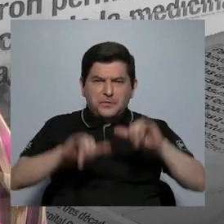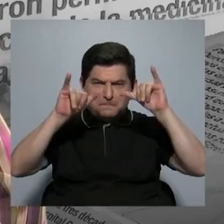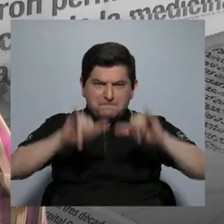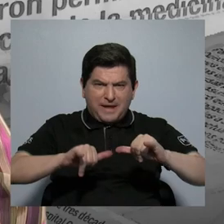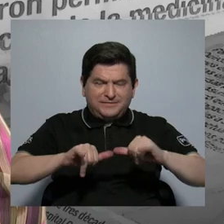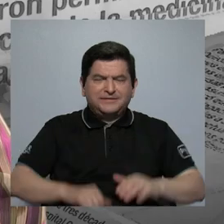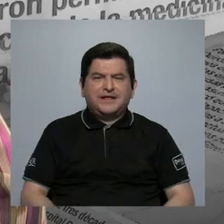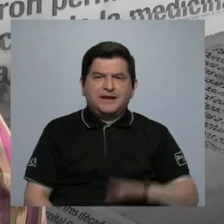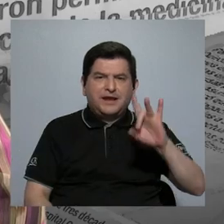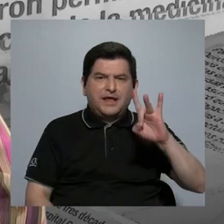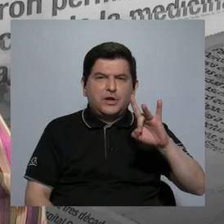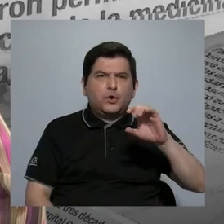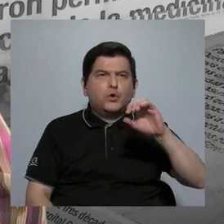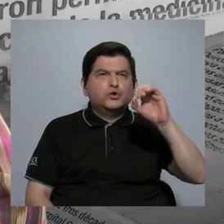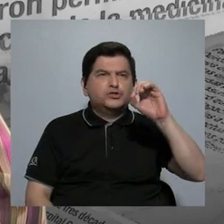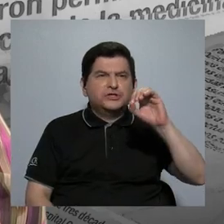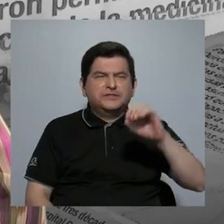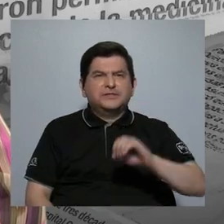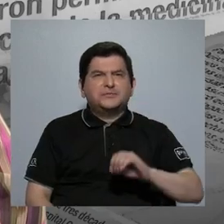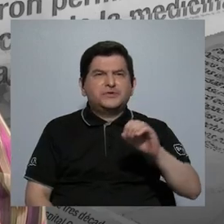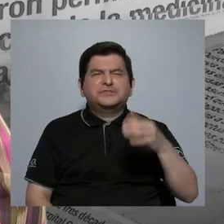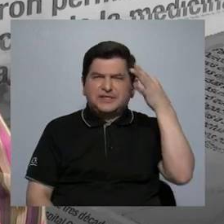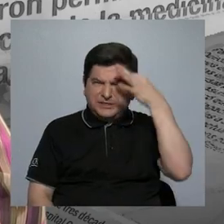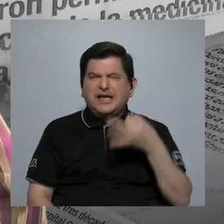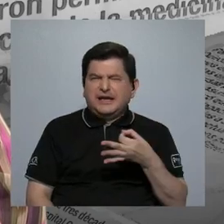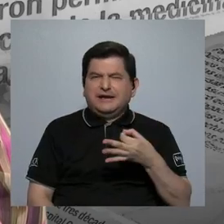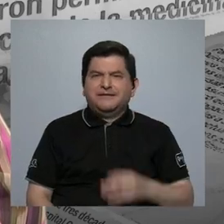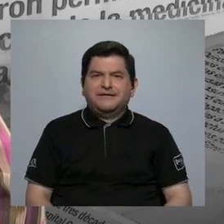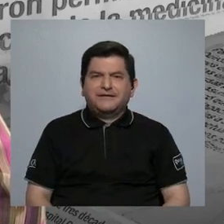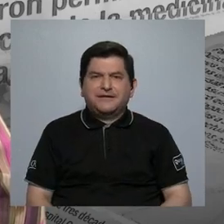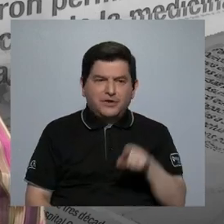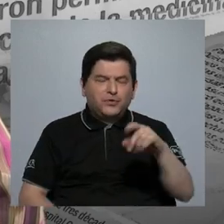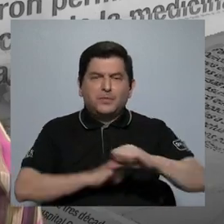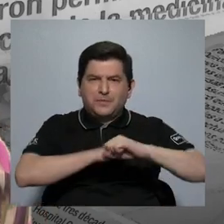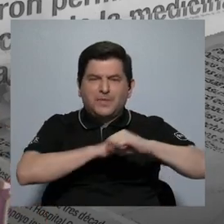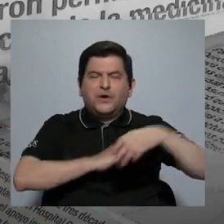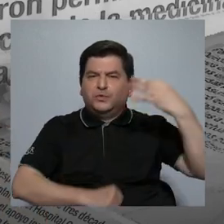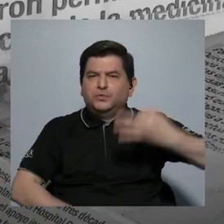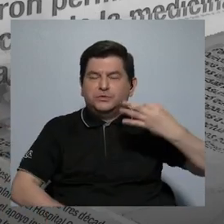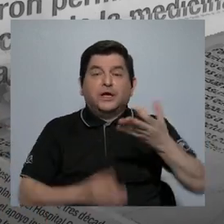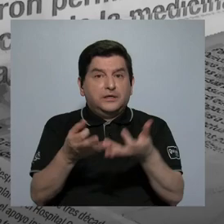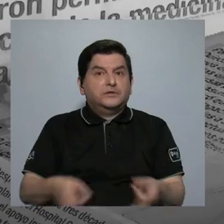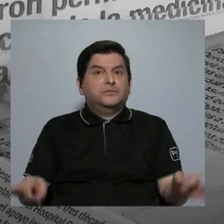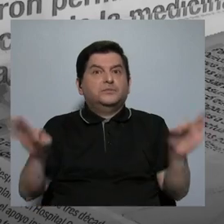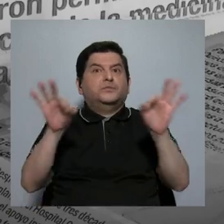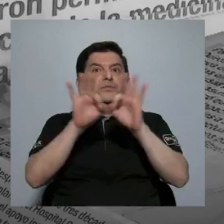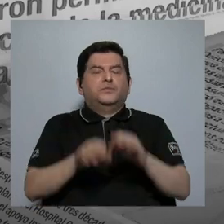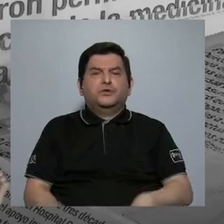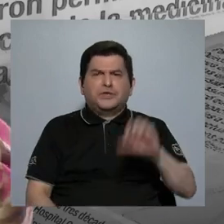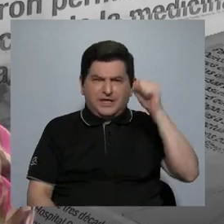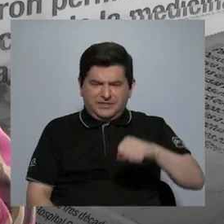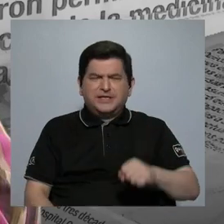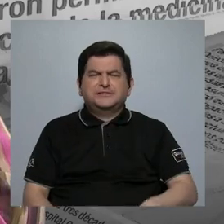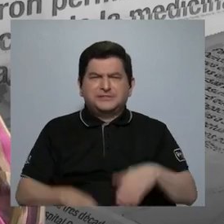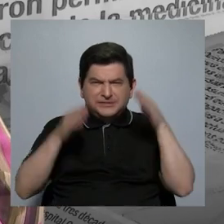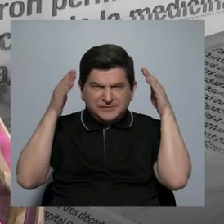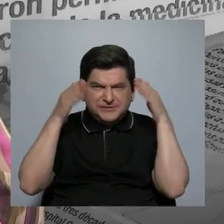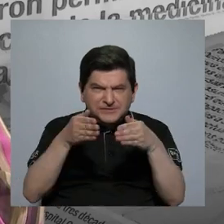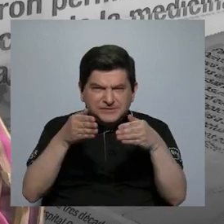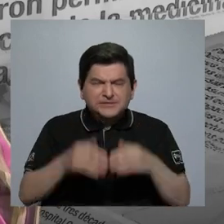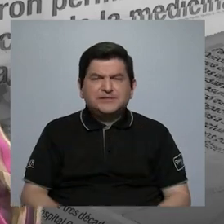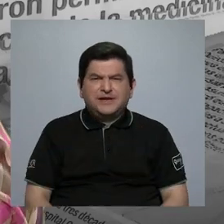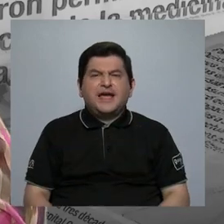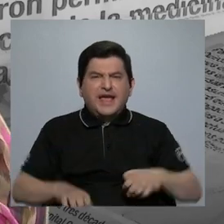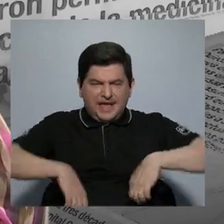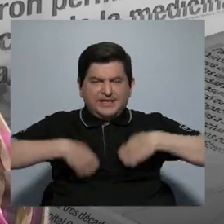concentraban casi, si no me equivoco, el 80% de la pauta. Eso es muy importante, entonces sí hay una concentración de